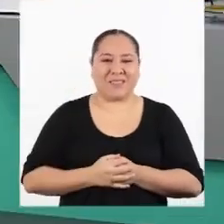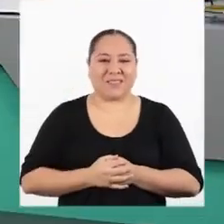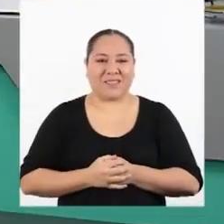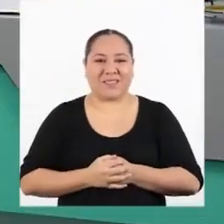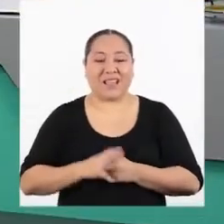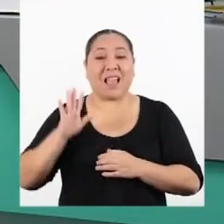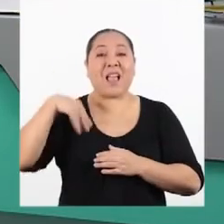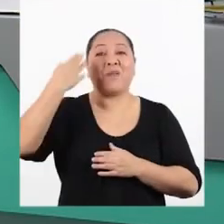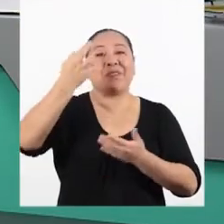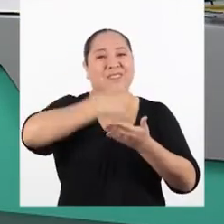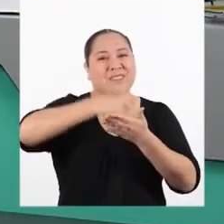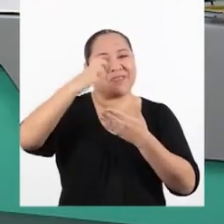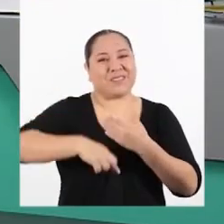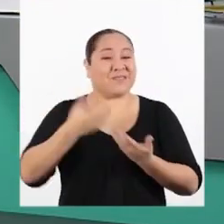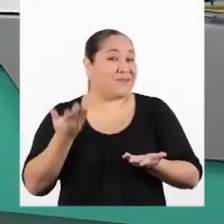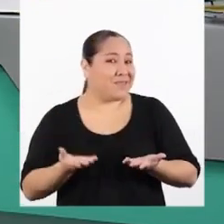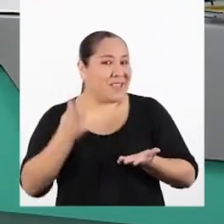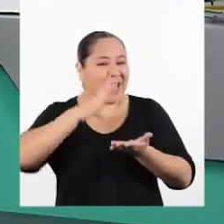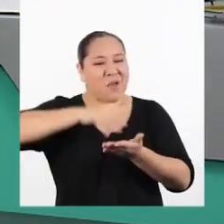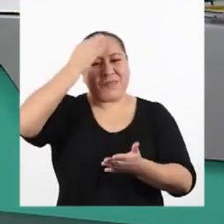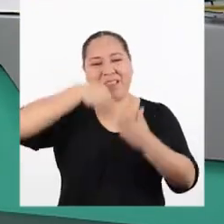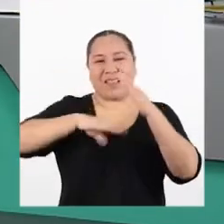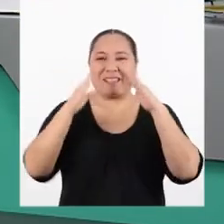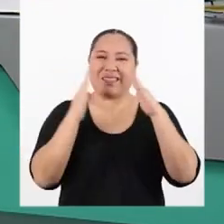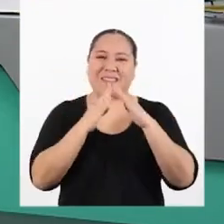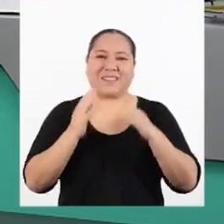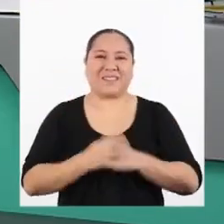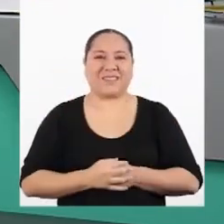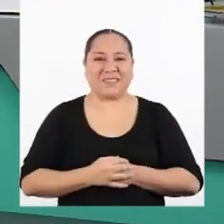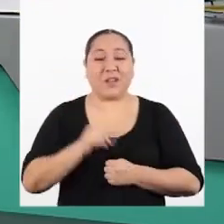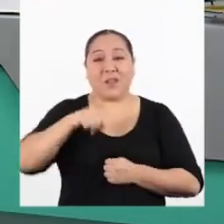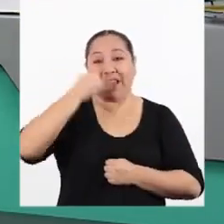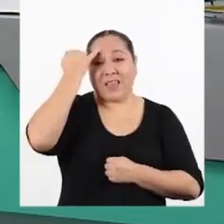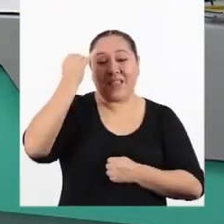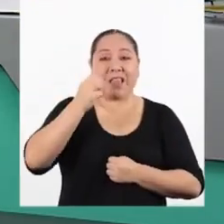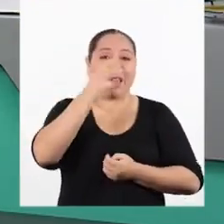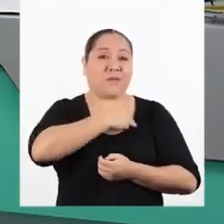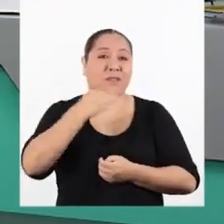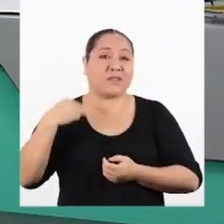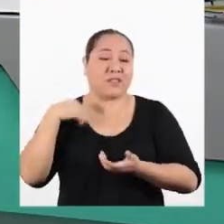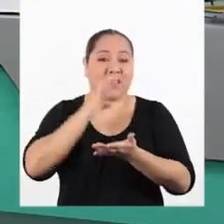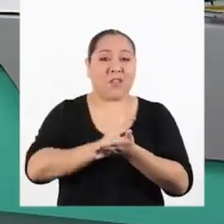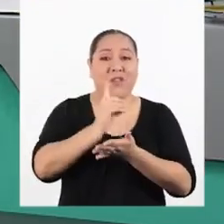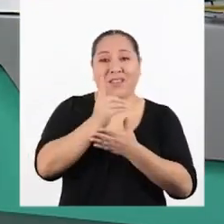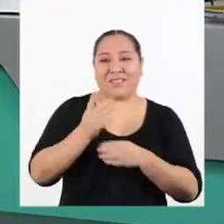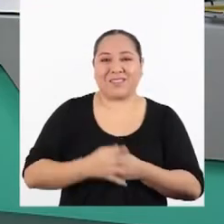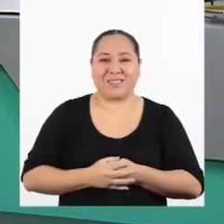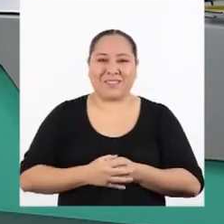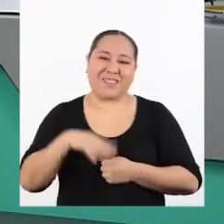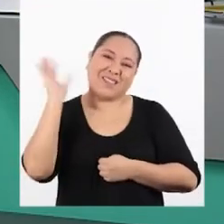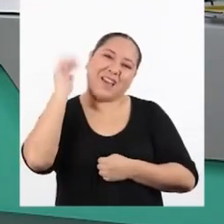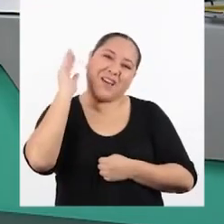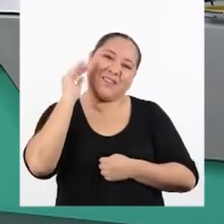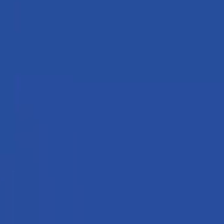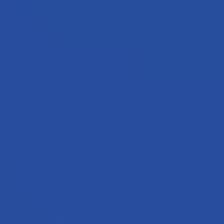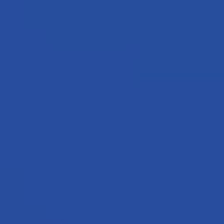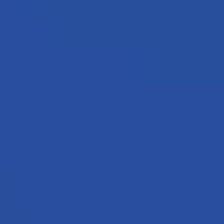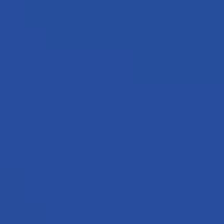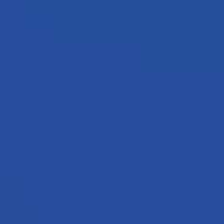¡Hasta el próximo programa de Aprenda en Casa! Una iniciativa del Ministerio de Educación. ¡Chao!